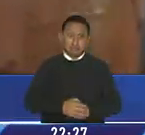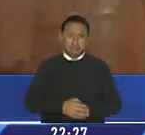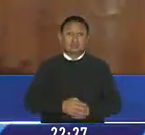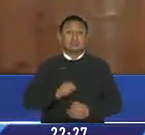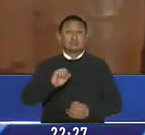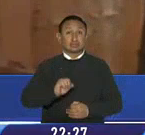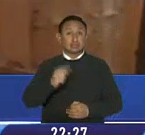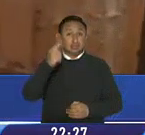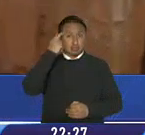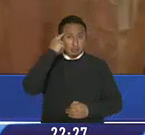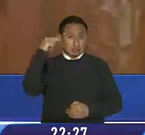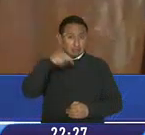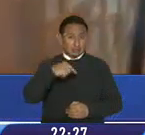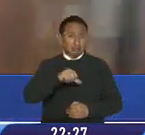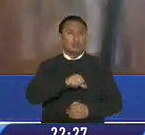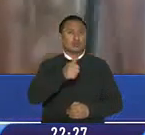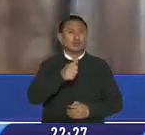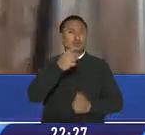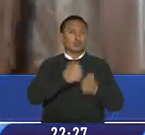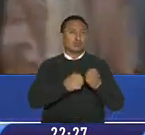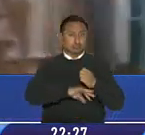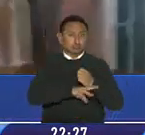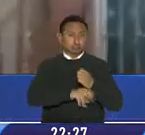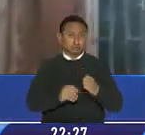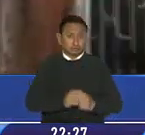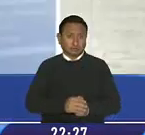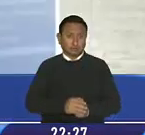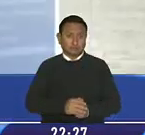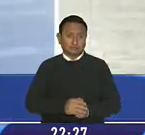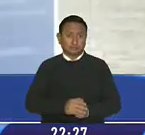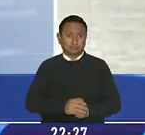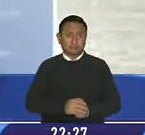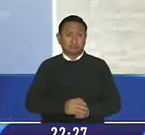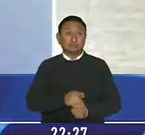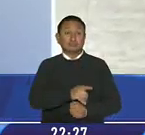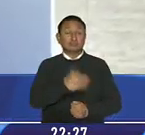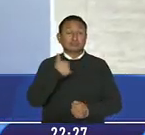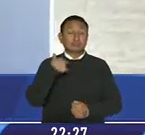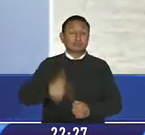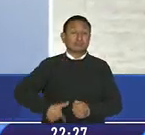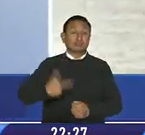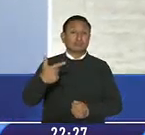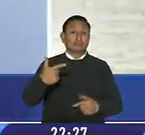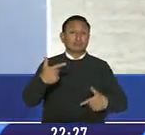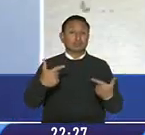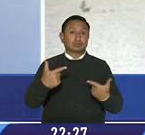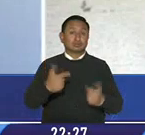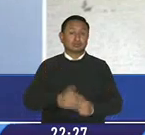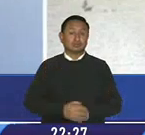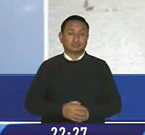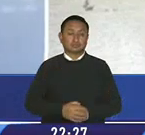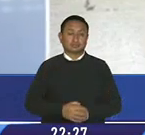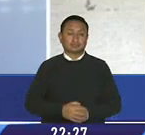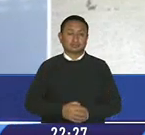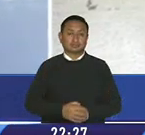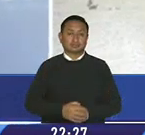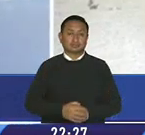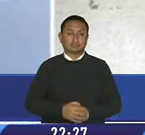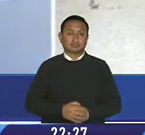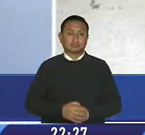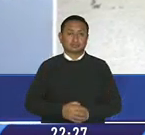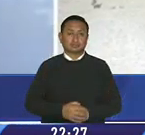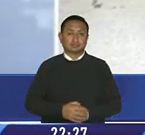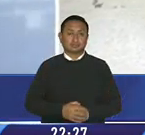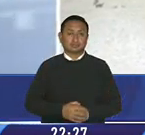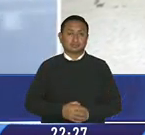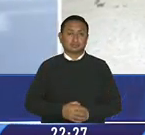presunción de varios delitos entre manos y prendas armas de fuego y otras contra siete llaves